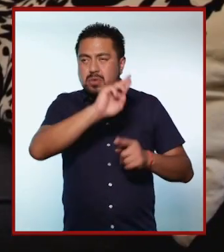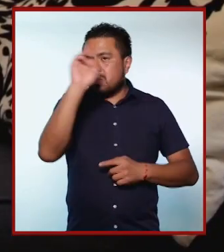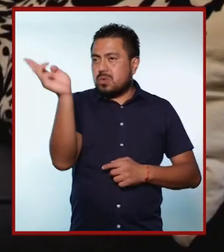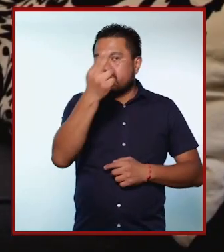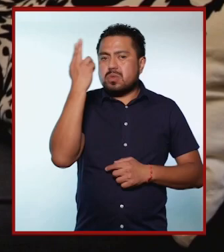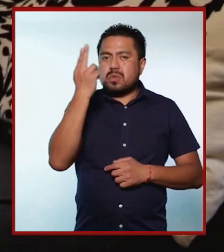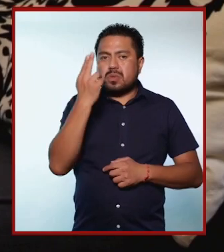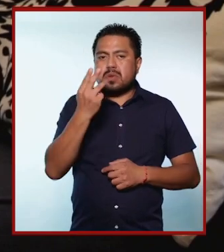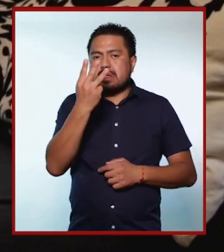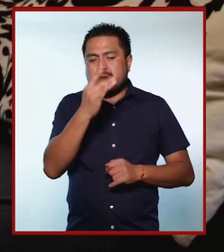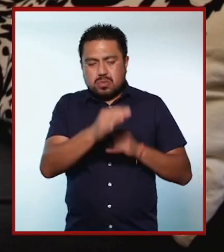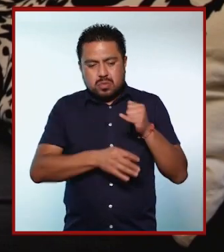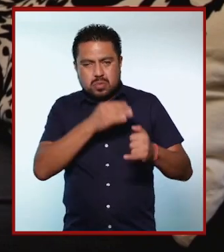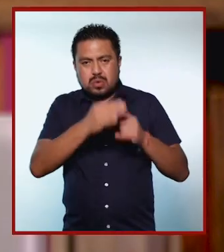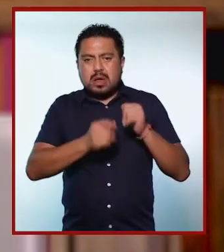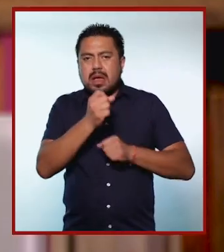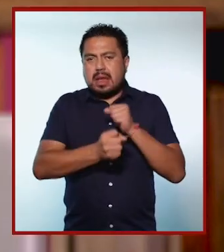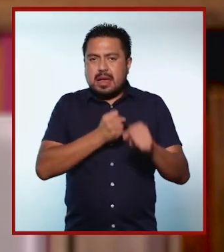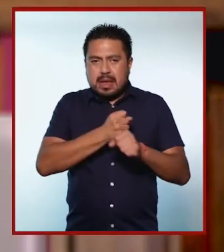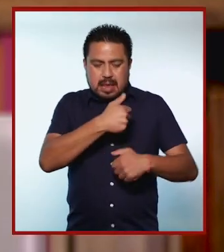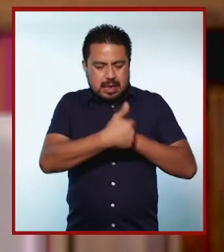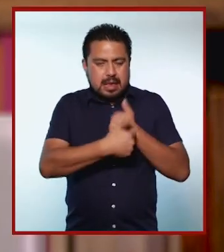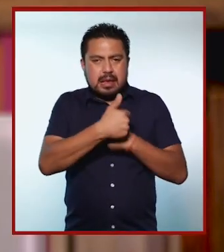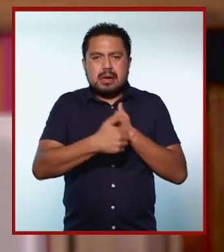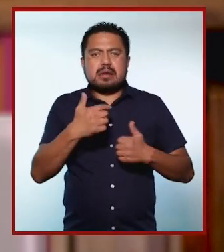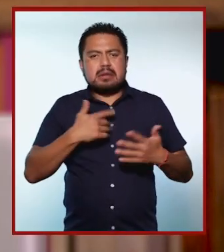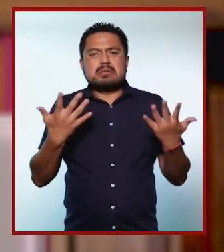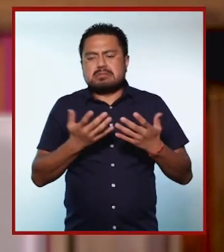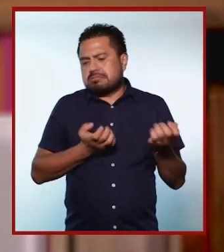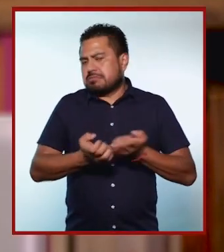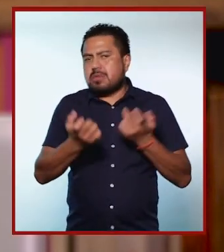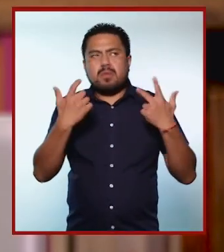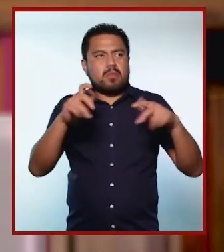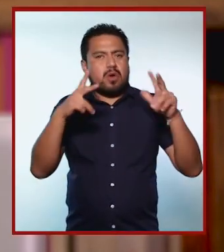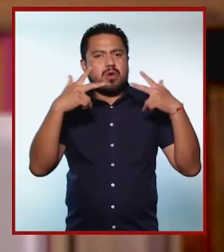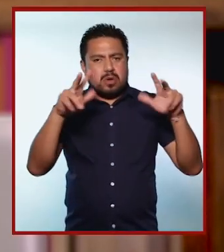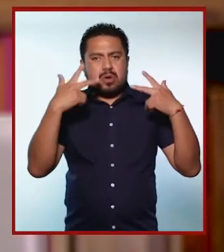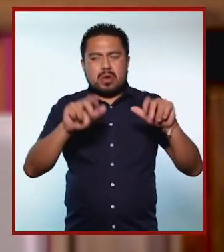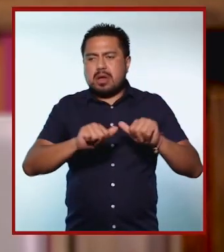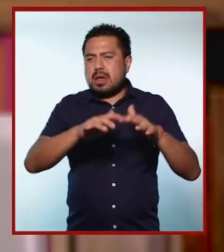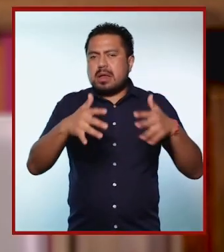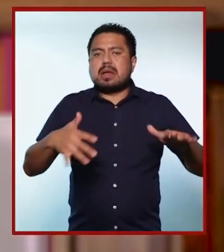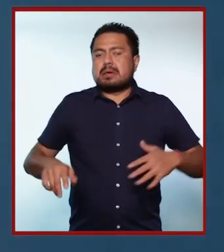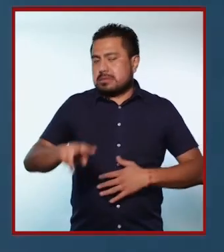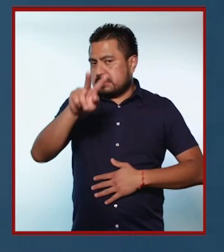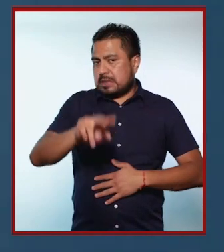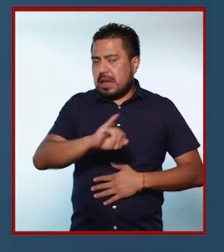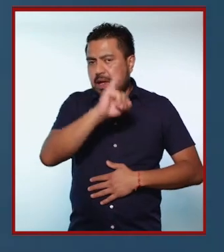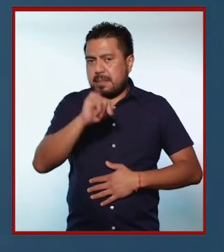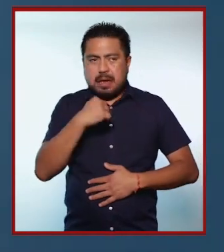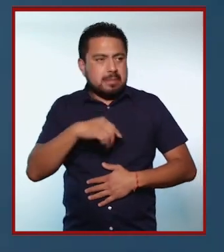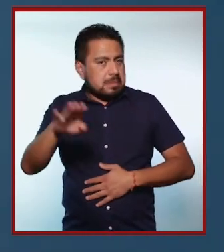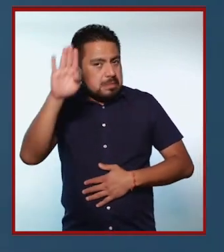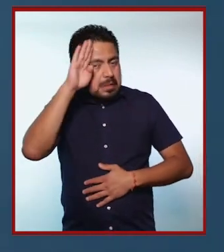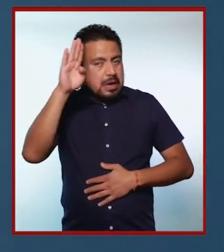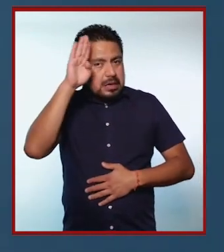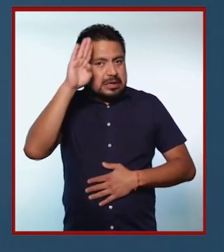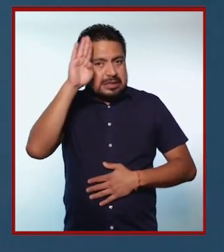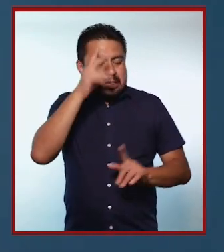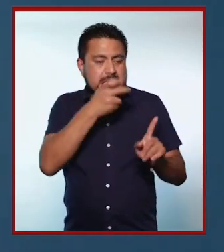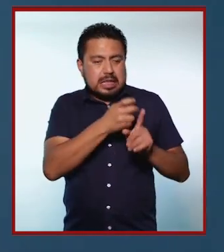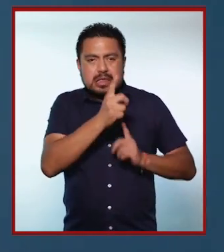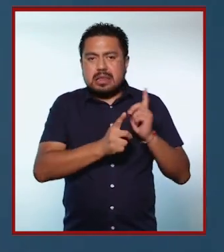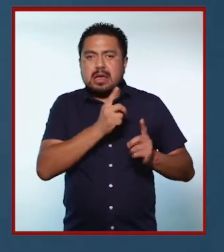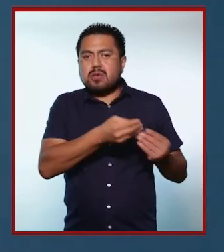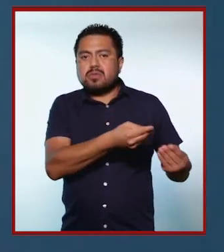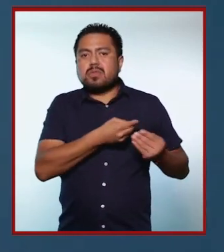prácticamente en la universidad, los tres últimos años de la carrera, practiqué voleibol de playa. Y la verdad es que jamás pensé que